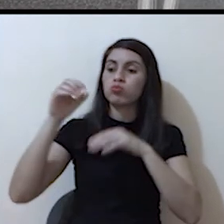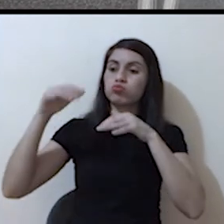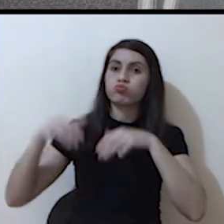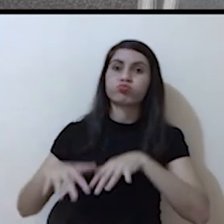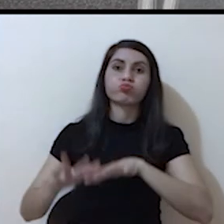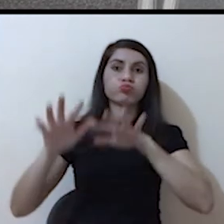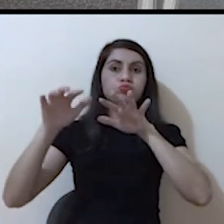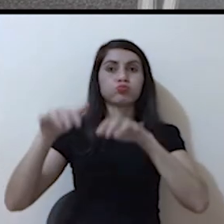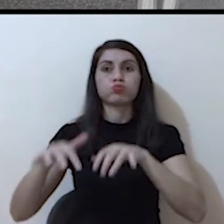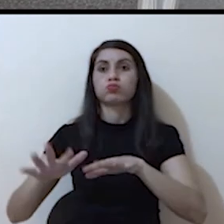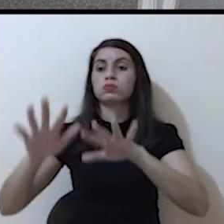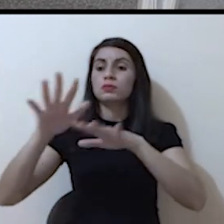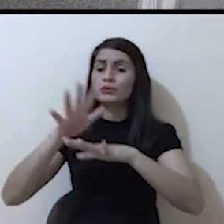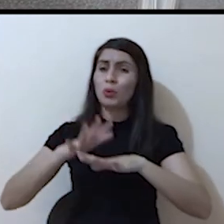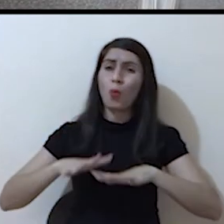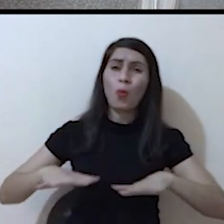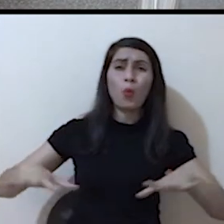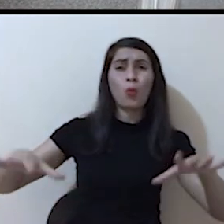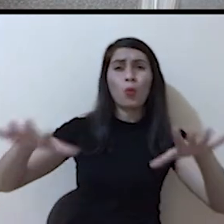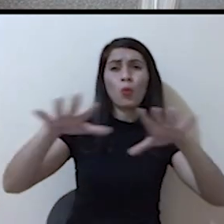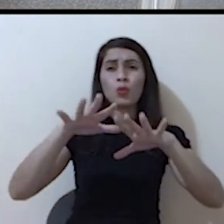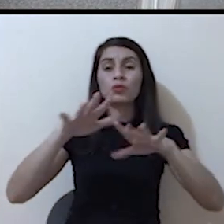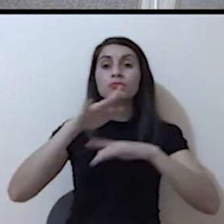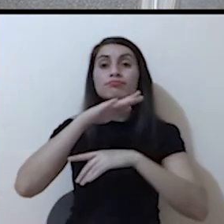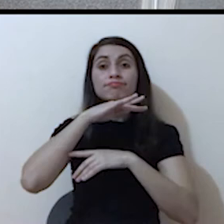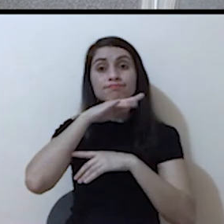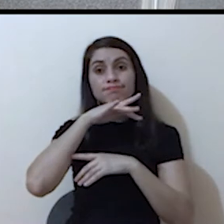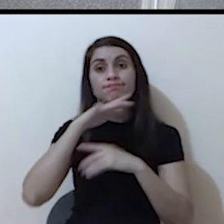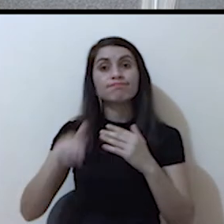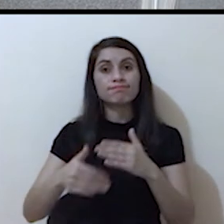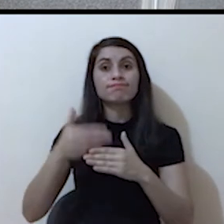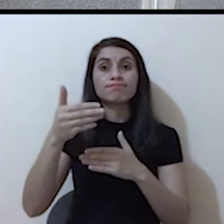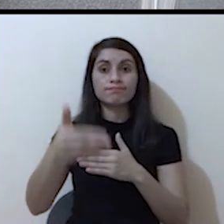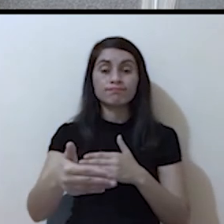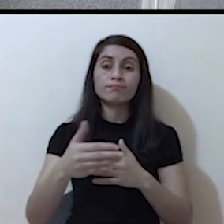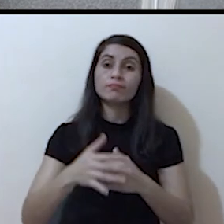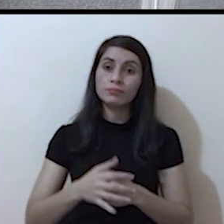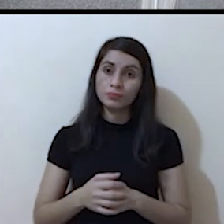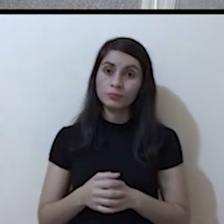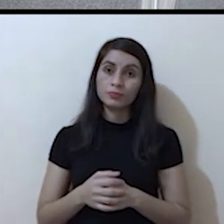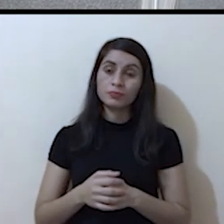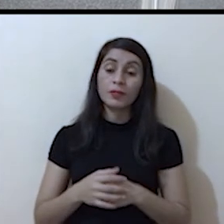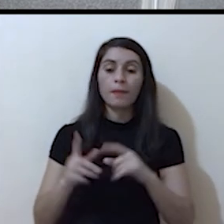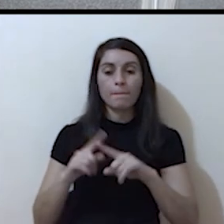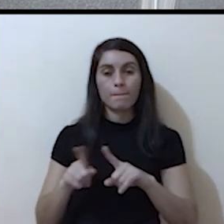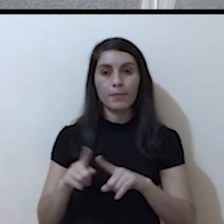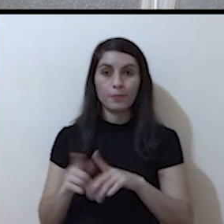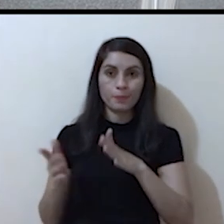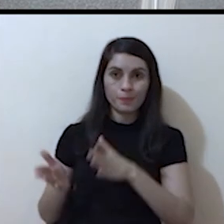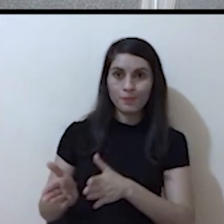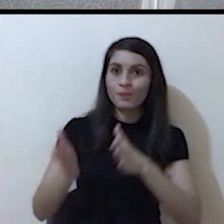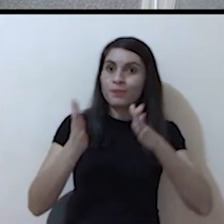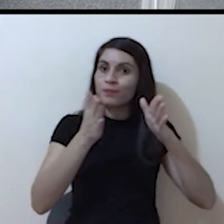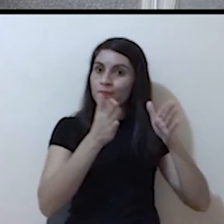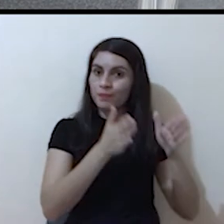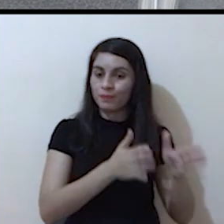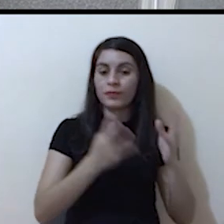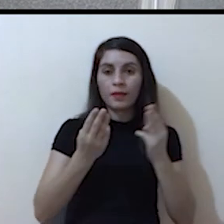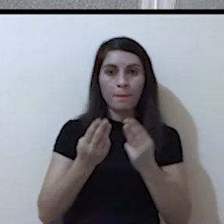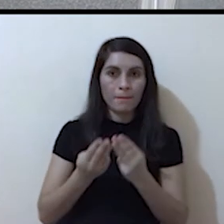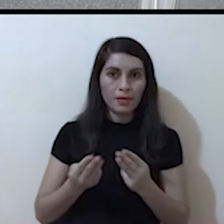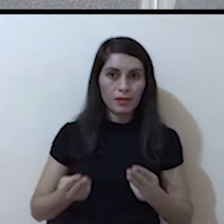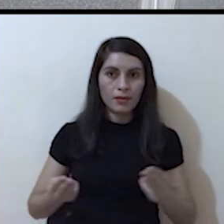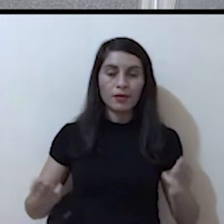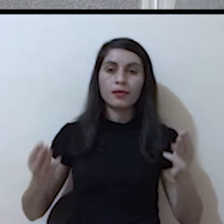contaminando completamente estos espacios marítimos. Pero aparte de estos residuos que nosotros